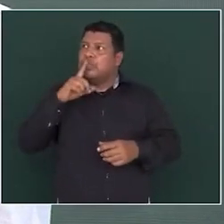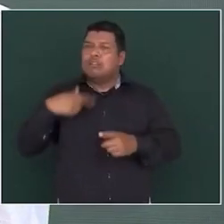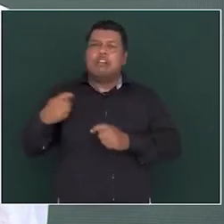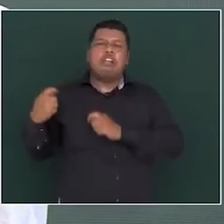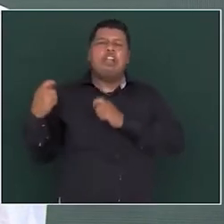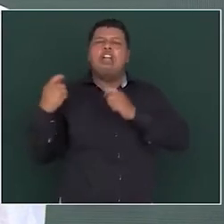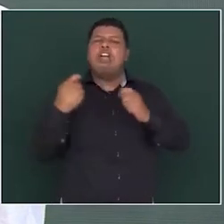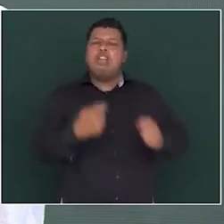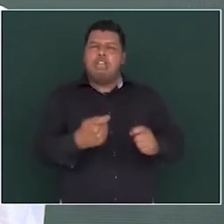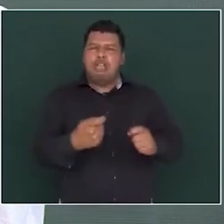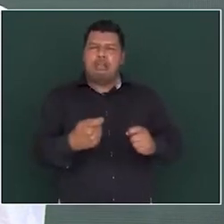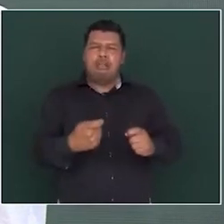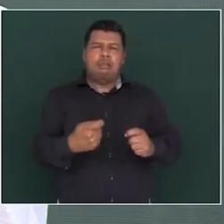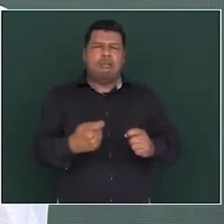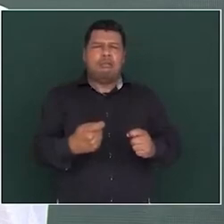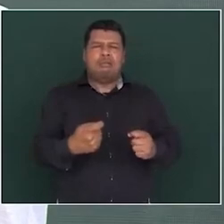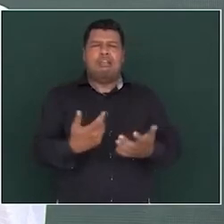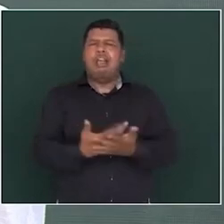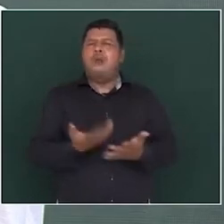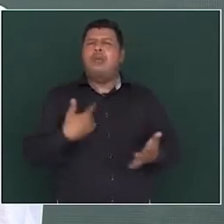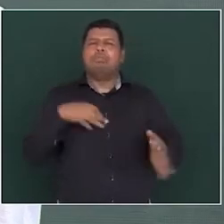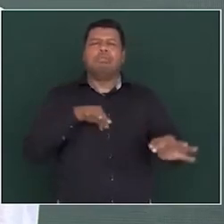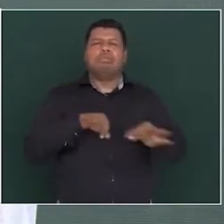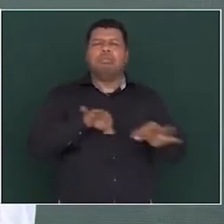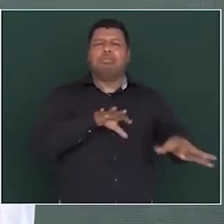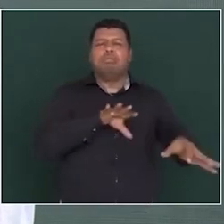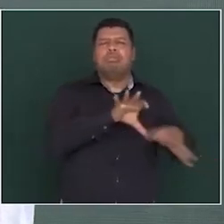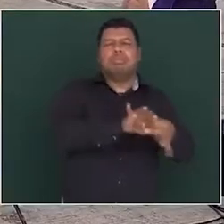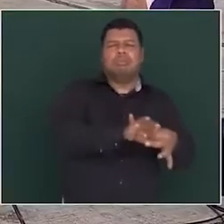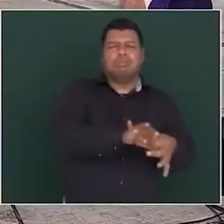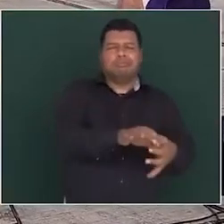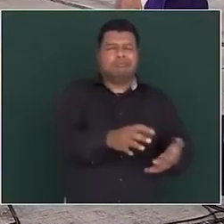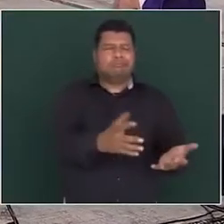el ferrocarril nacional